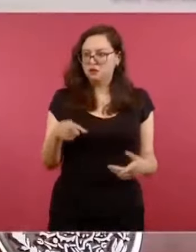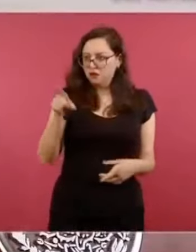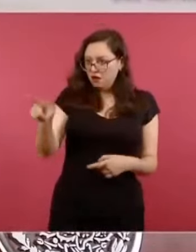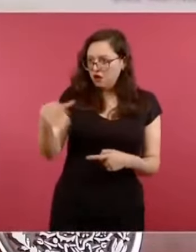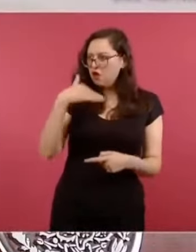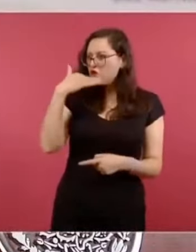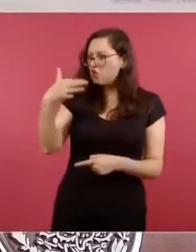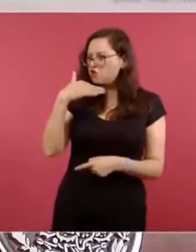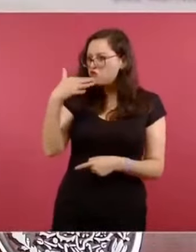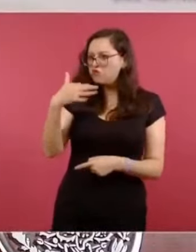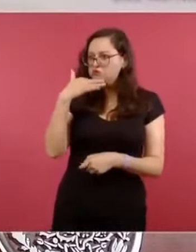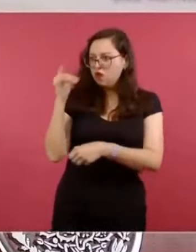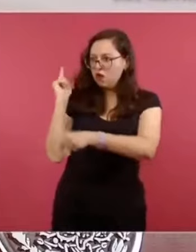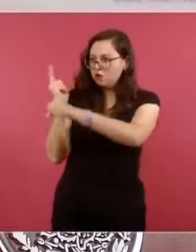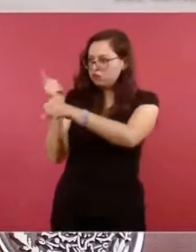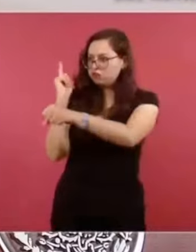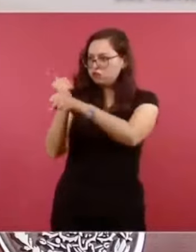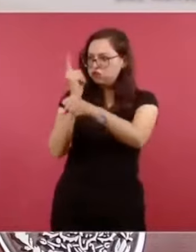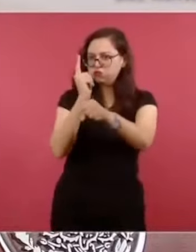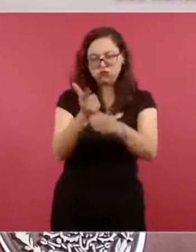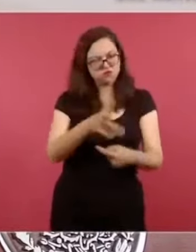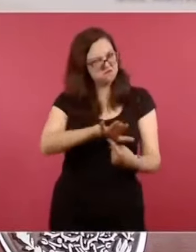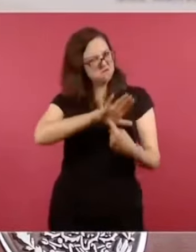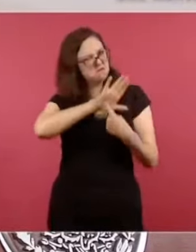actos de corrupción,